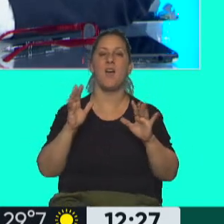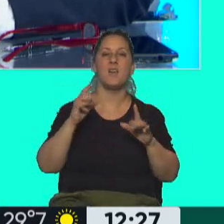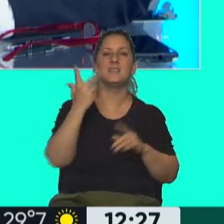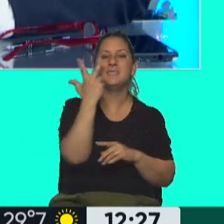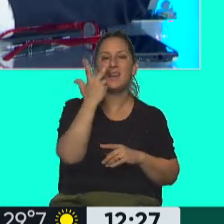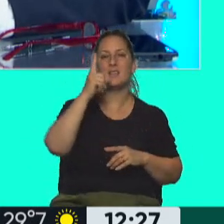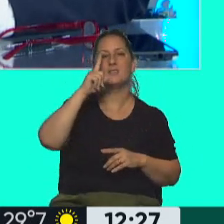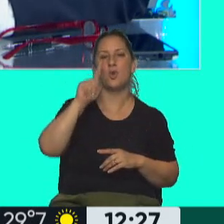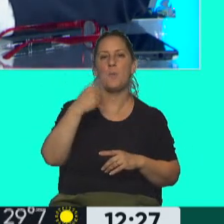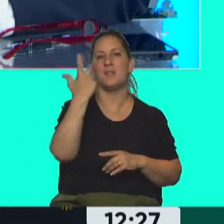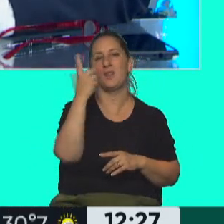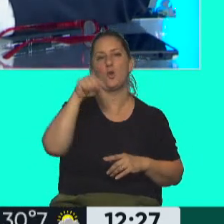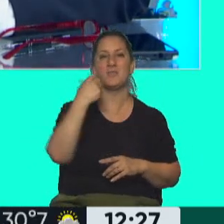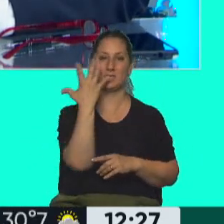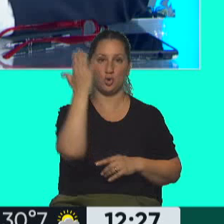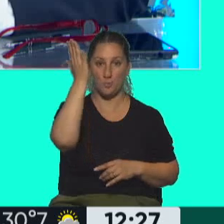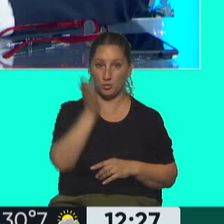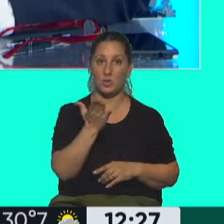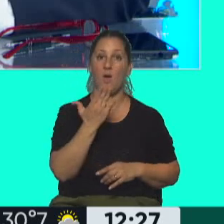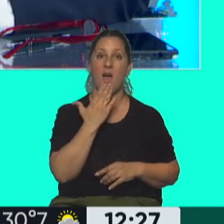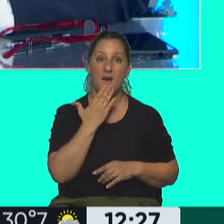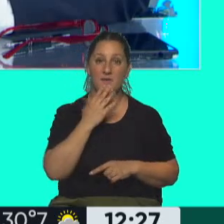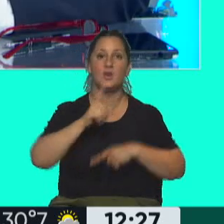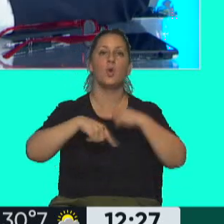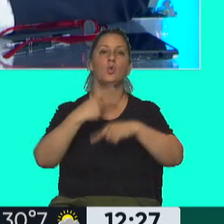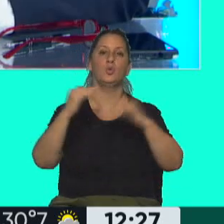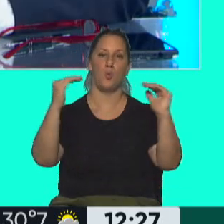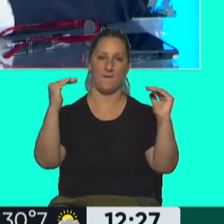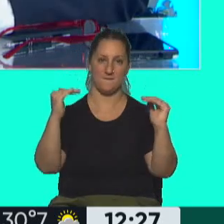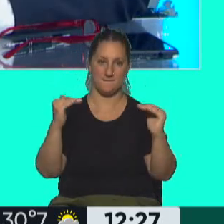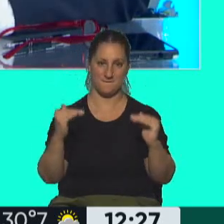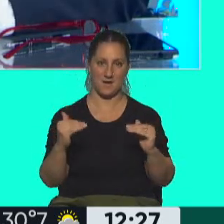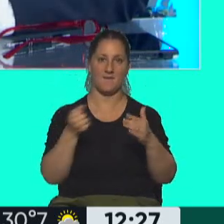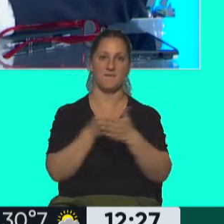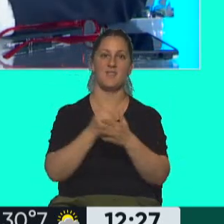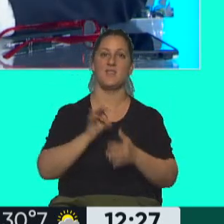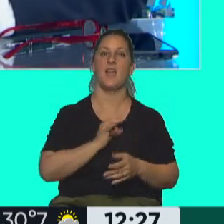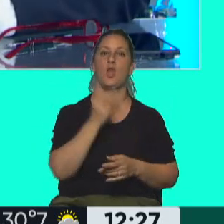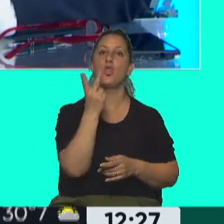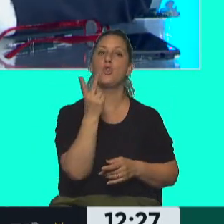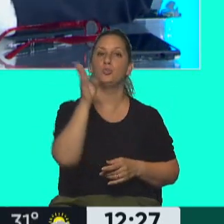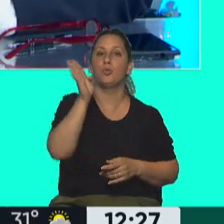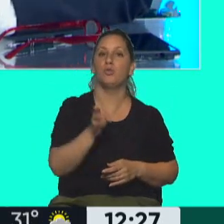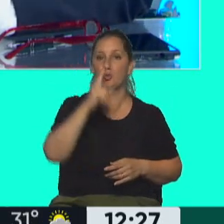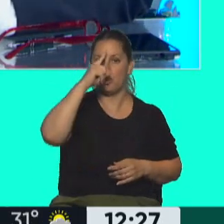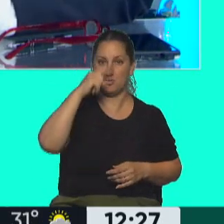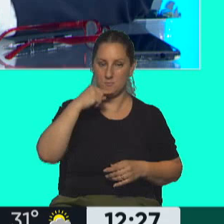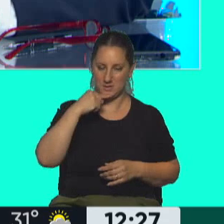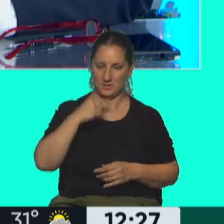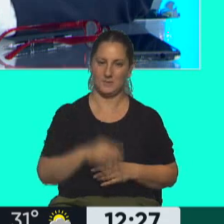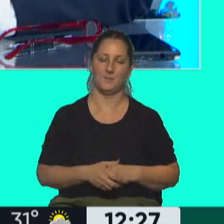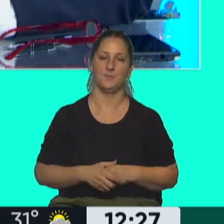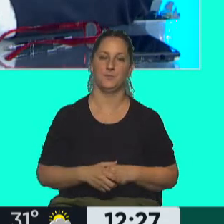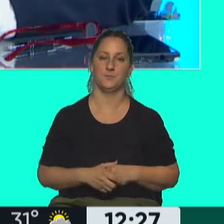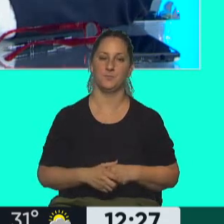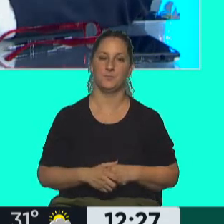de 3, 3,5% en abril y seguir bajando ahí para llegar a terminar el año en 2% mensual. Este es un